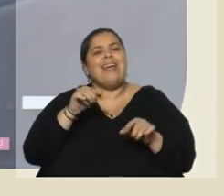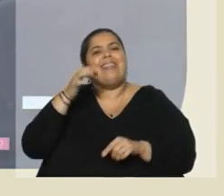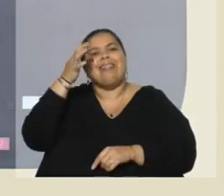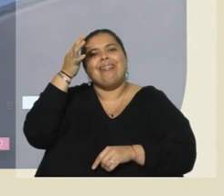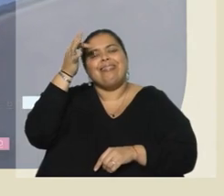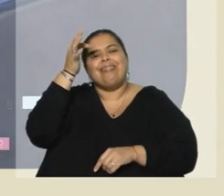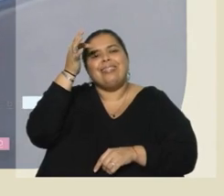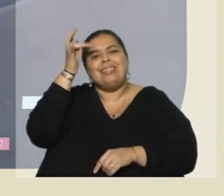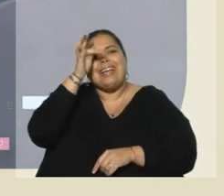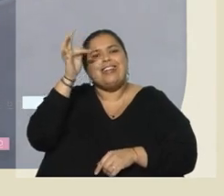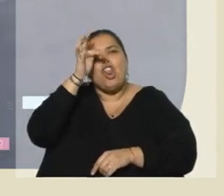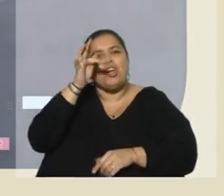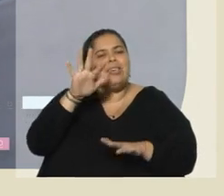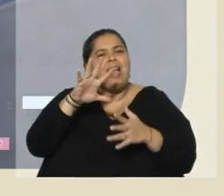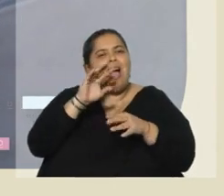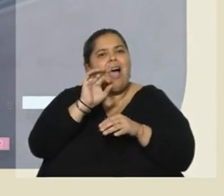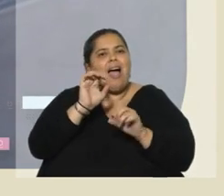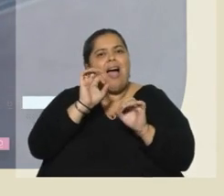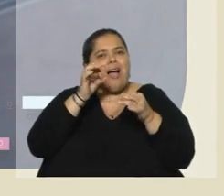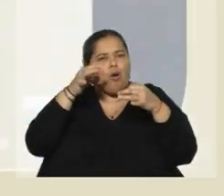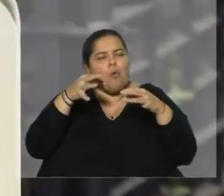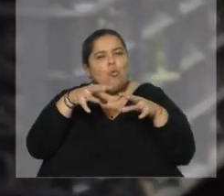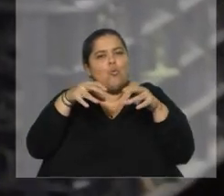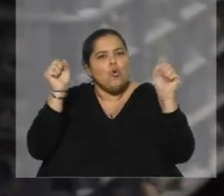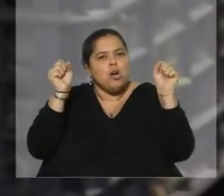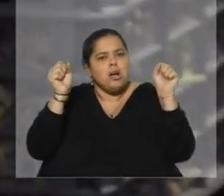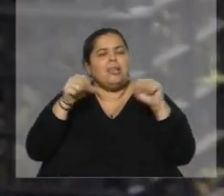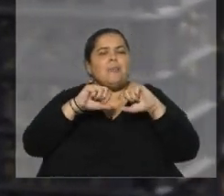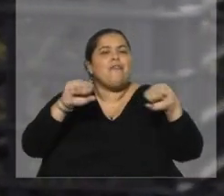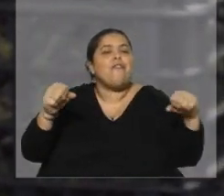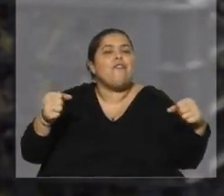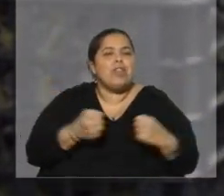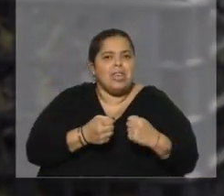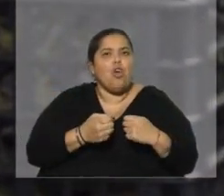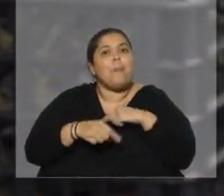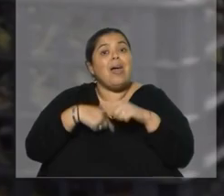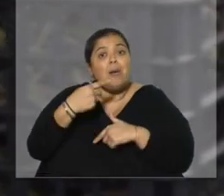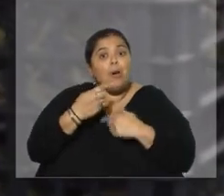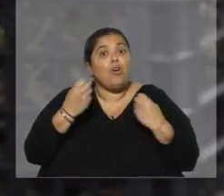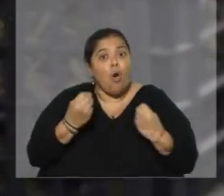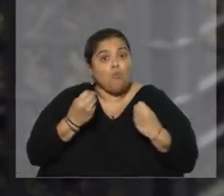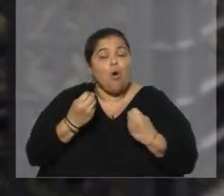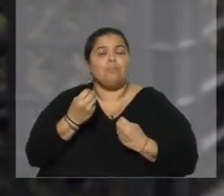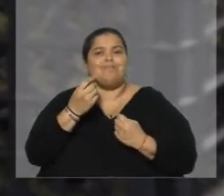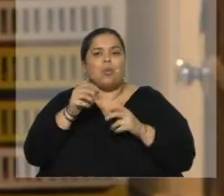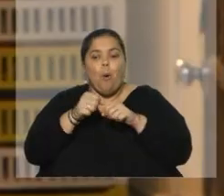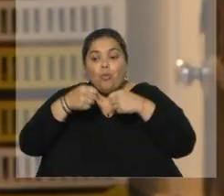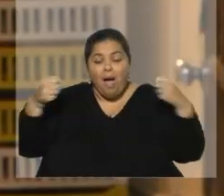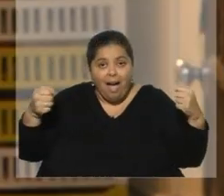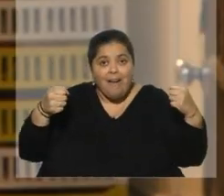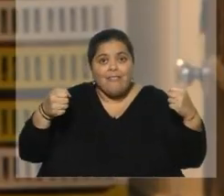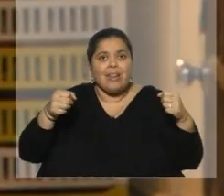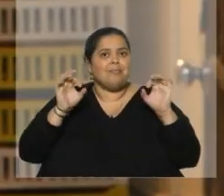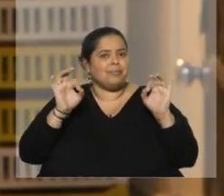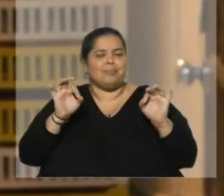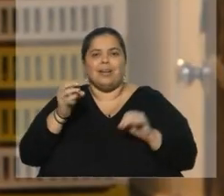envase a vacío y bajas temperaturas, que logran, el resultado final es obtener una flor de cielo abierto con una calidad premium casi que de